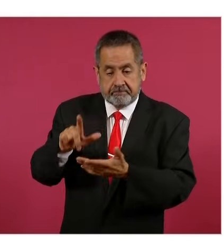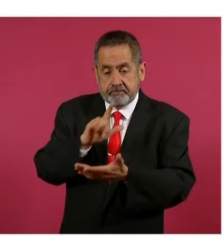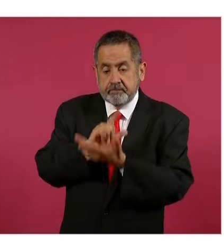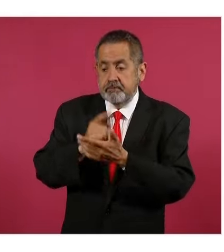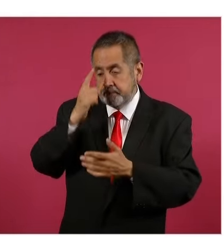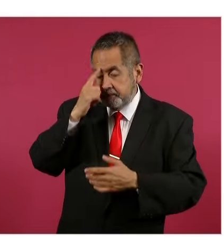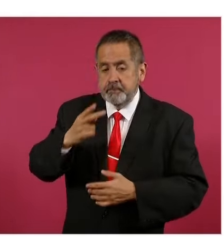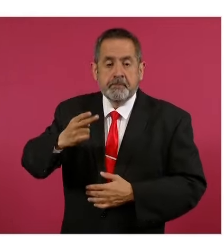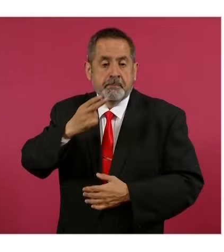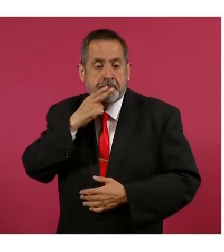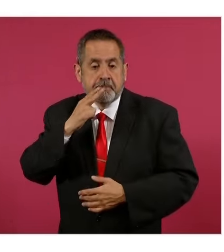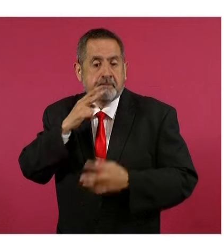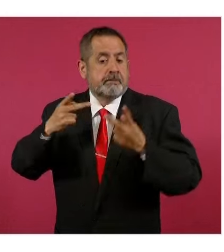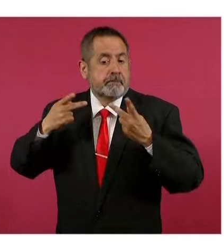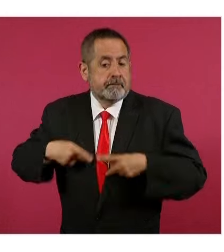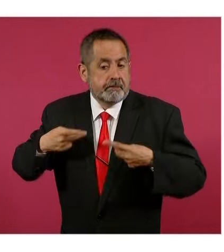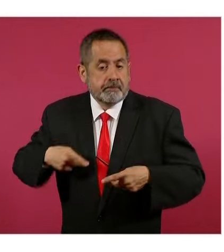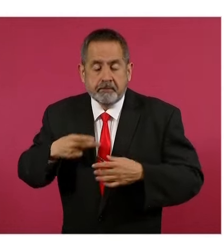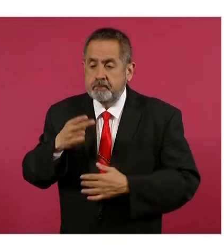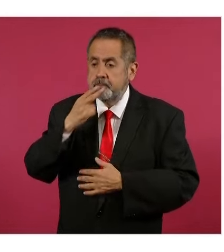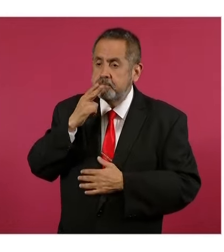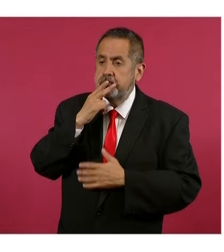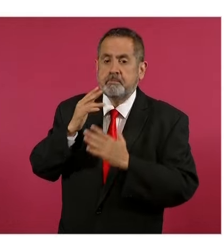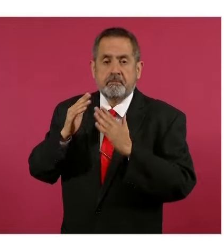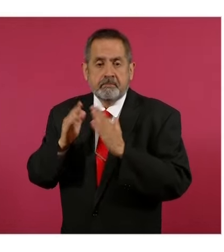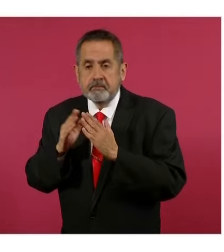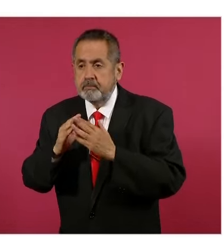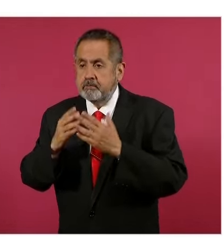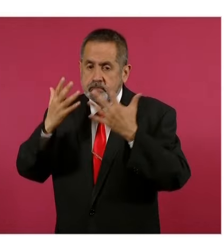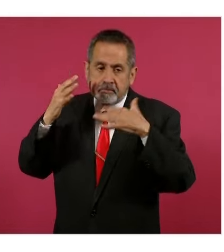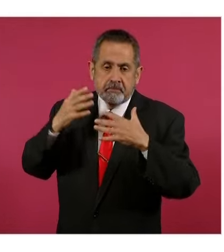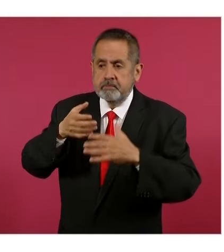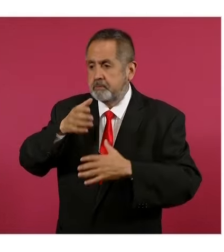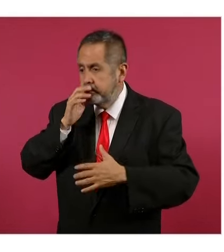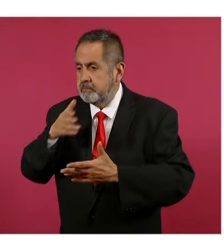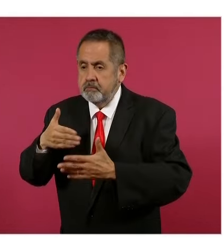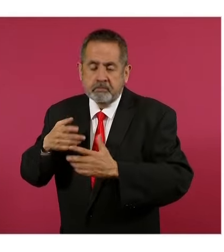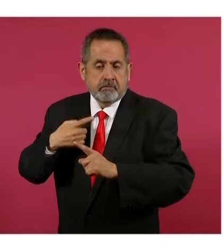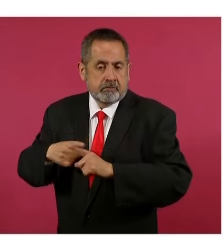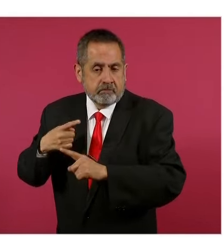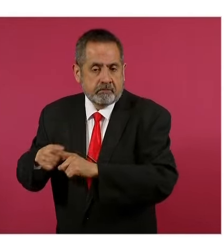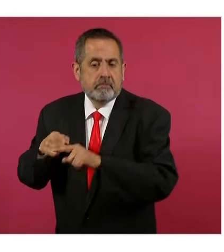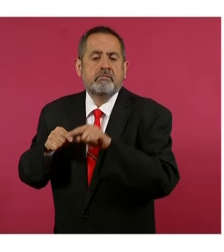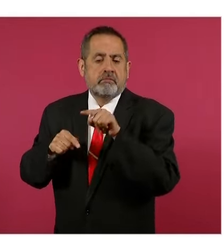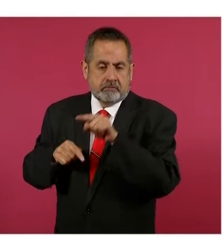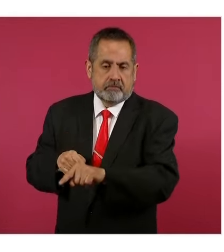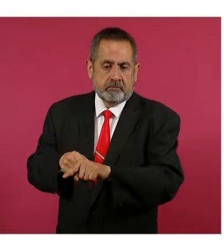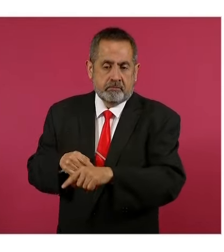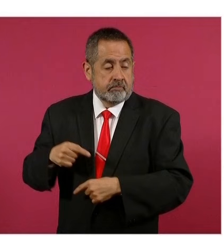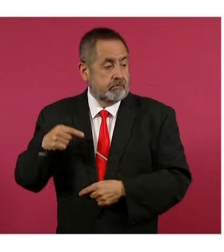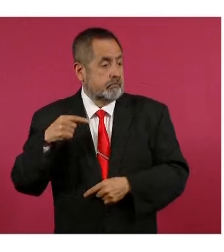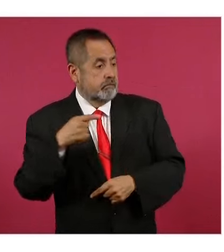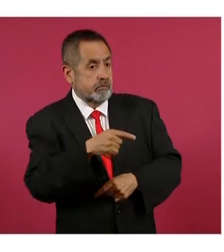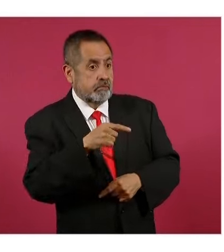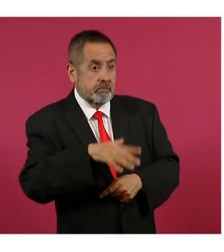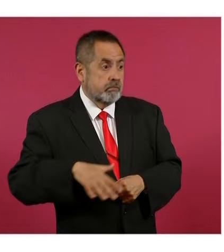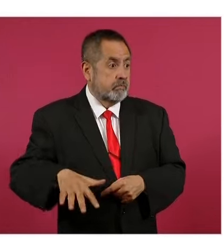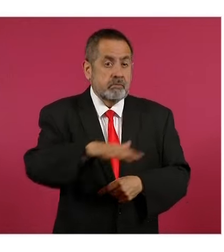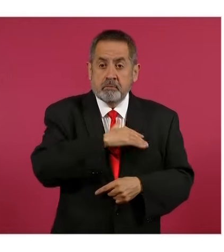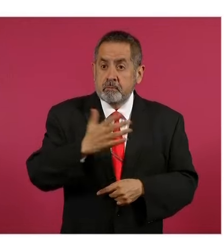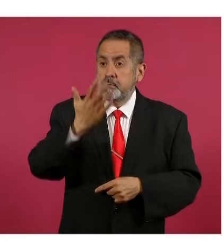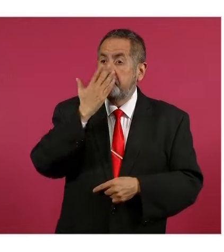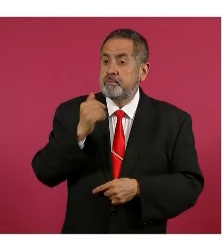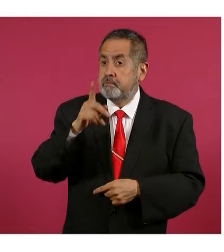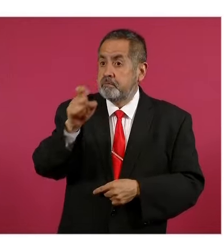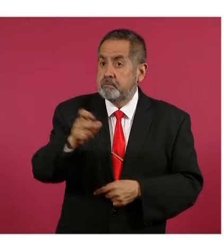para consumo humano y uso doméstico y la prohibición expresa de concesiones en zonas con